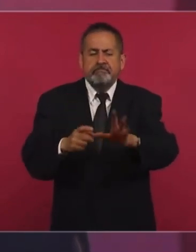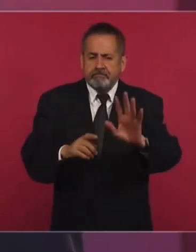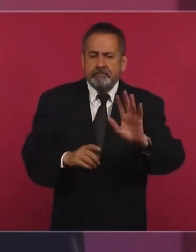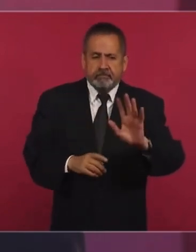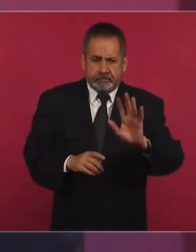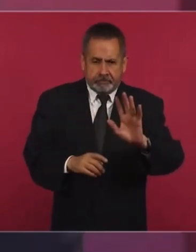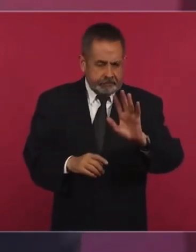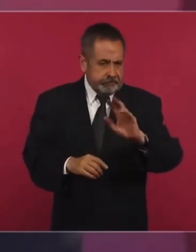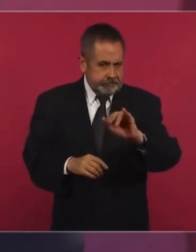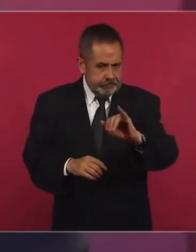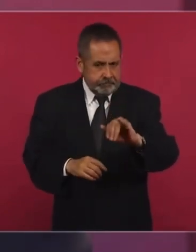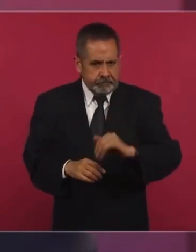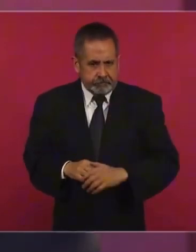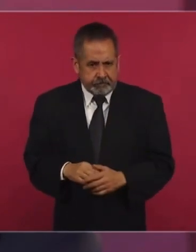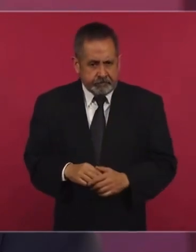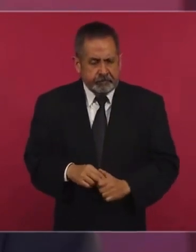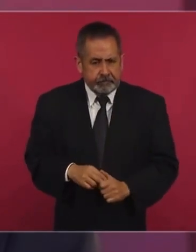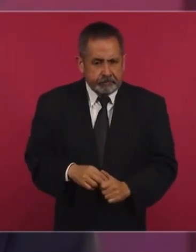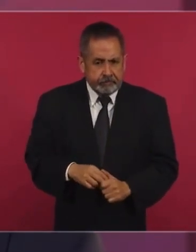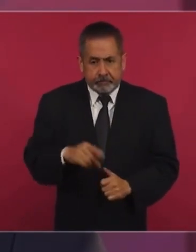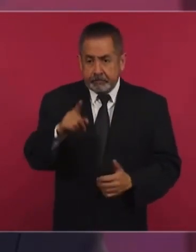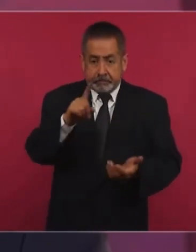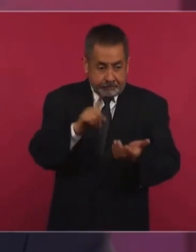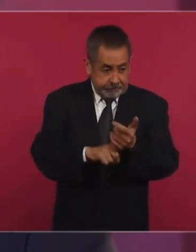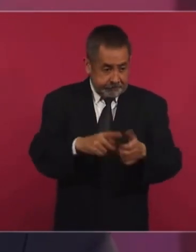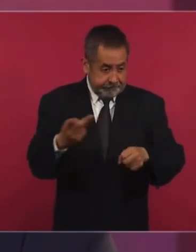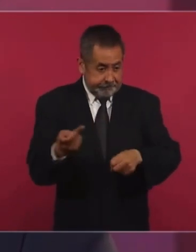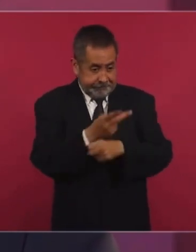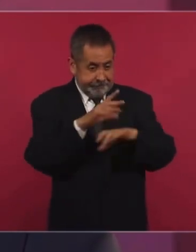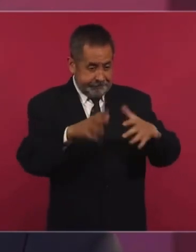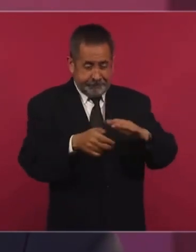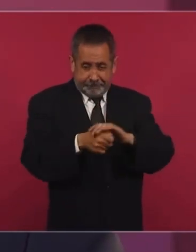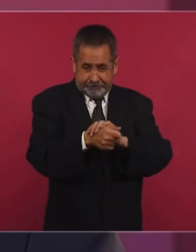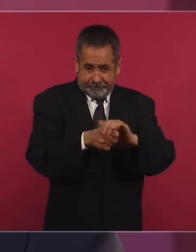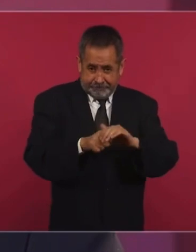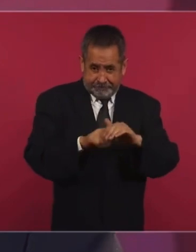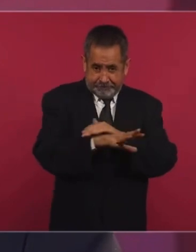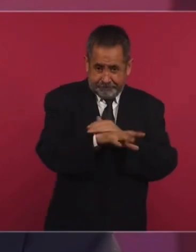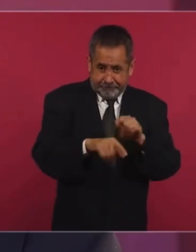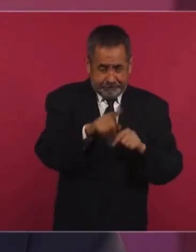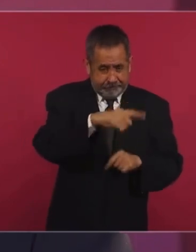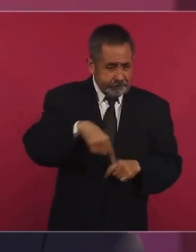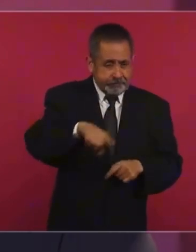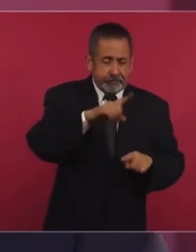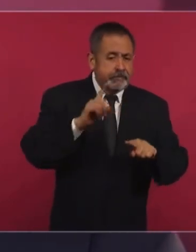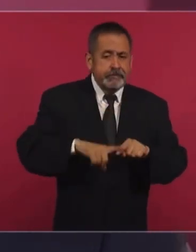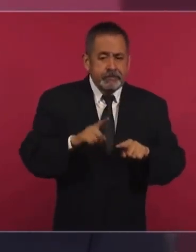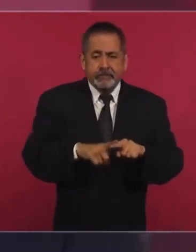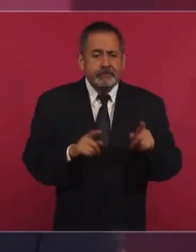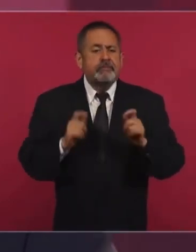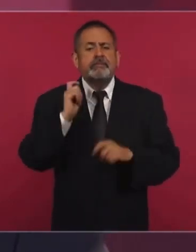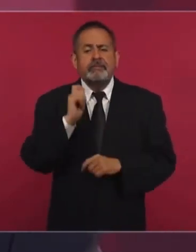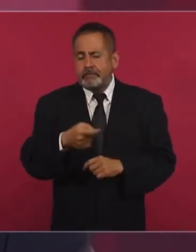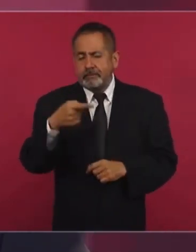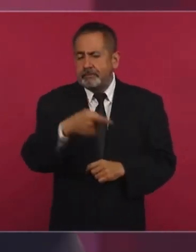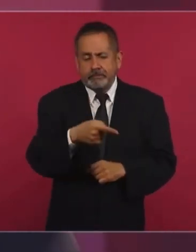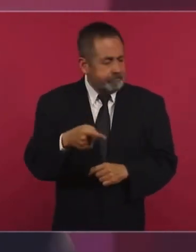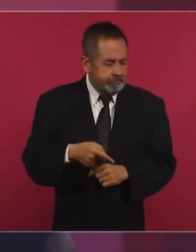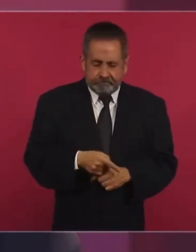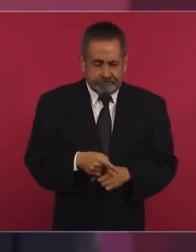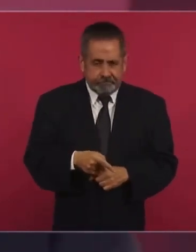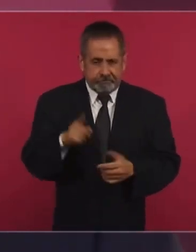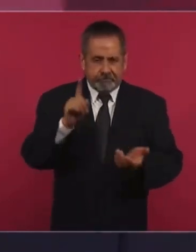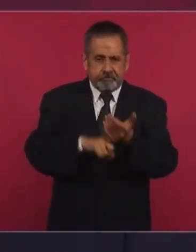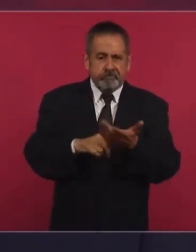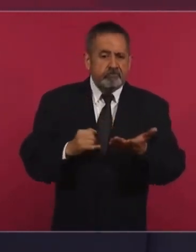pero lo que sucedió en Ayotzinapa tuvo que ver más con